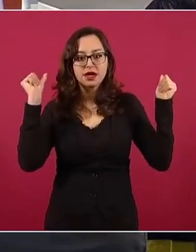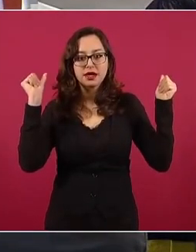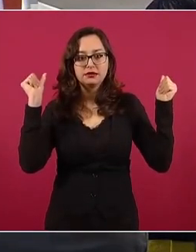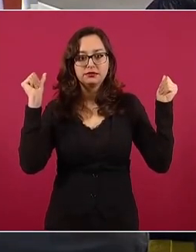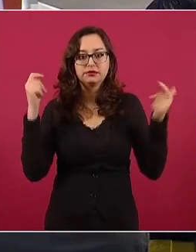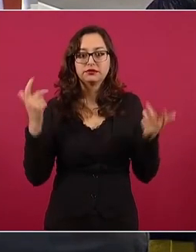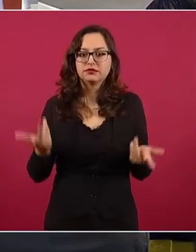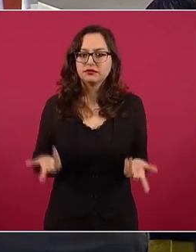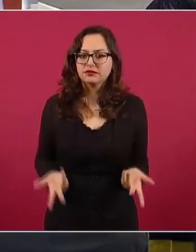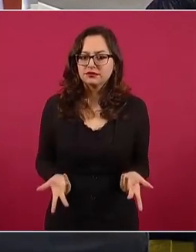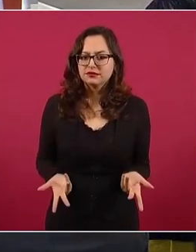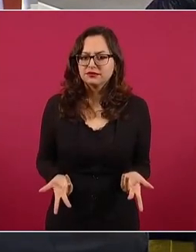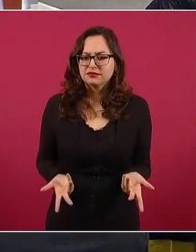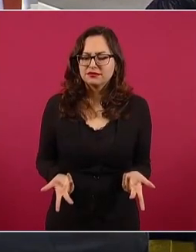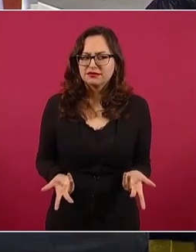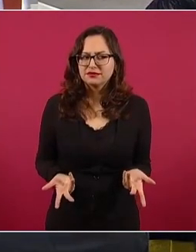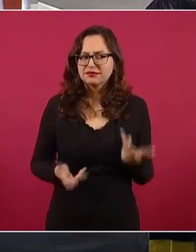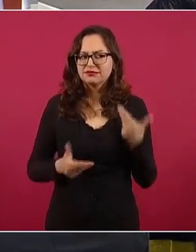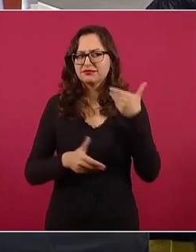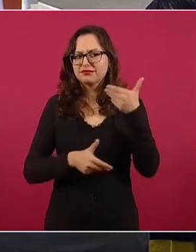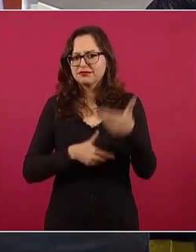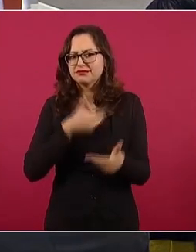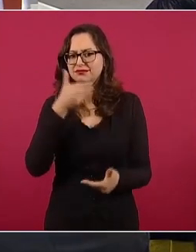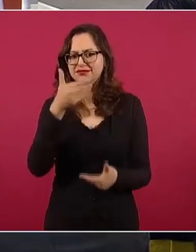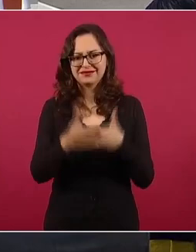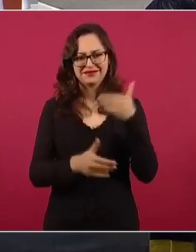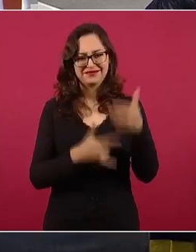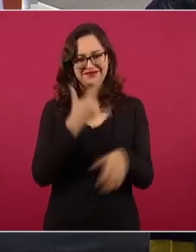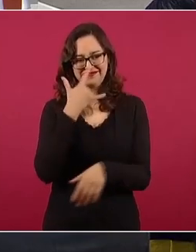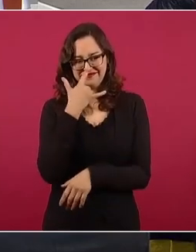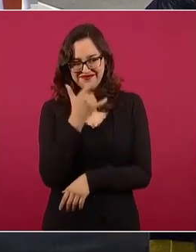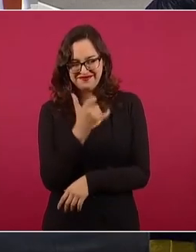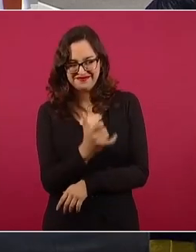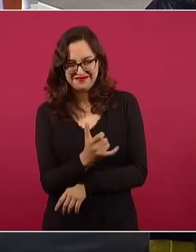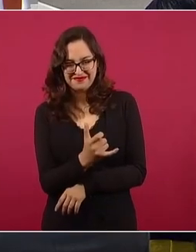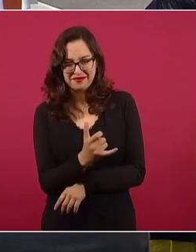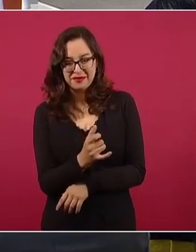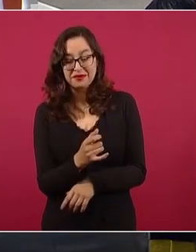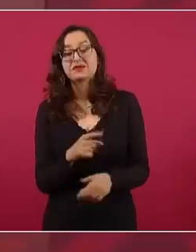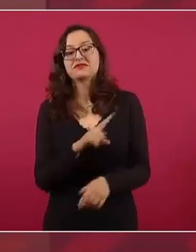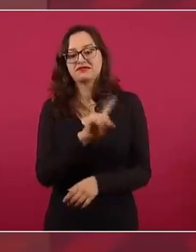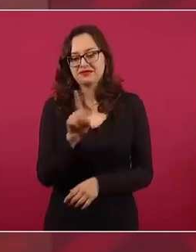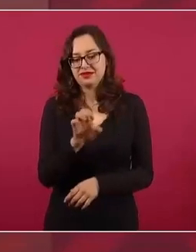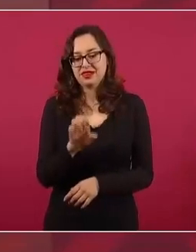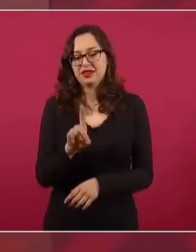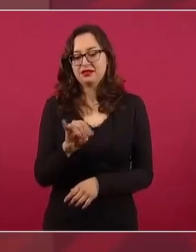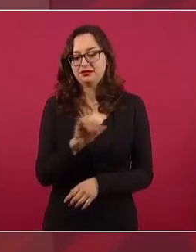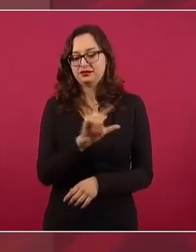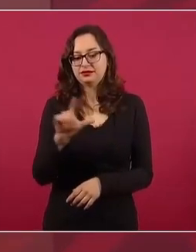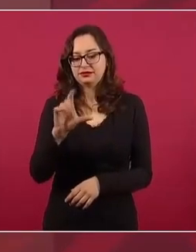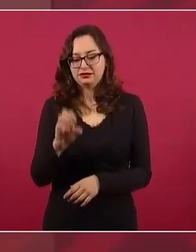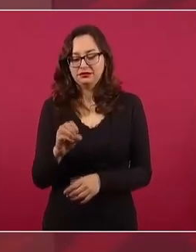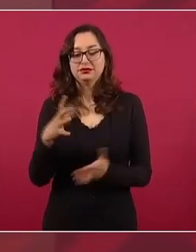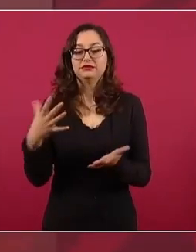cosas de otro tipo. Entonces, gana Cedillo, pero además